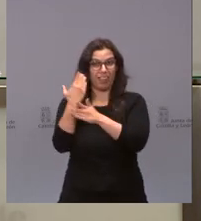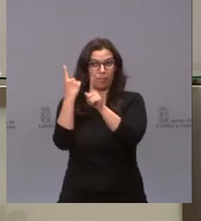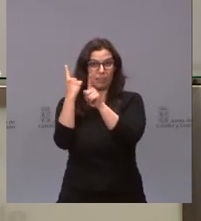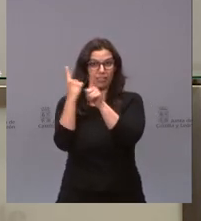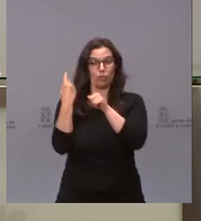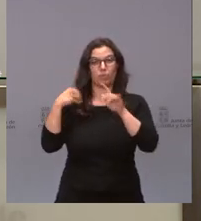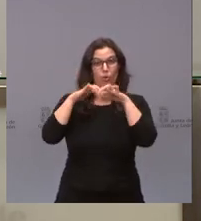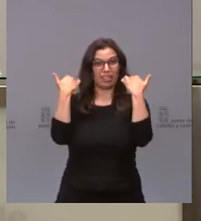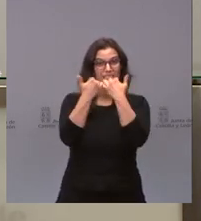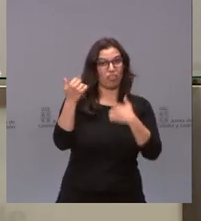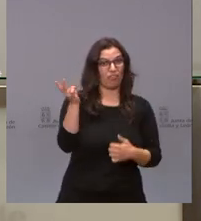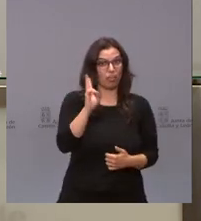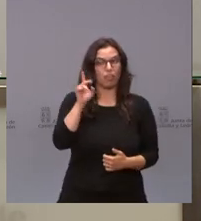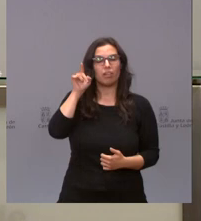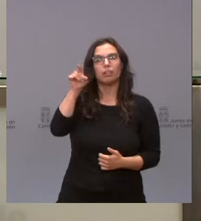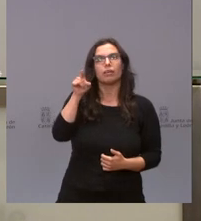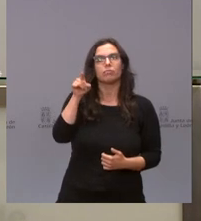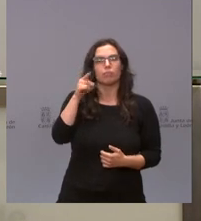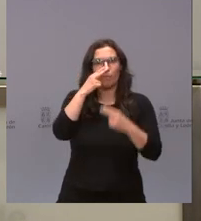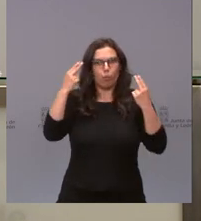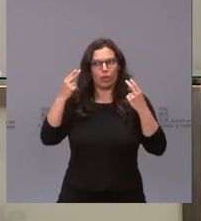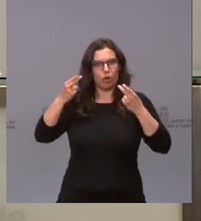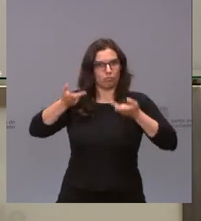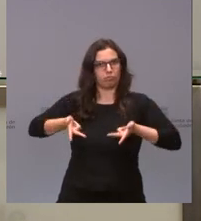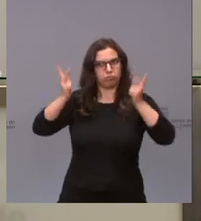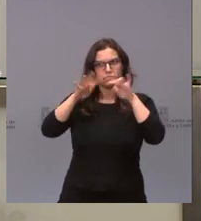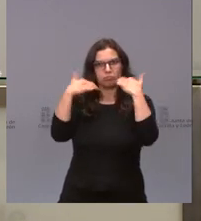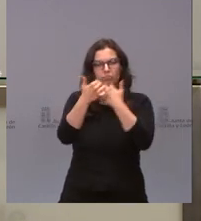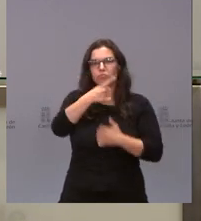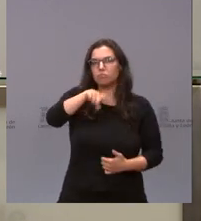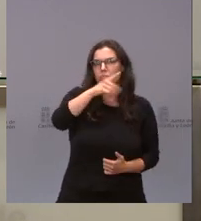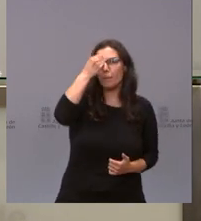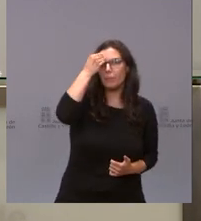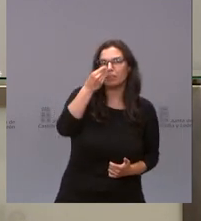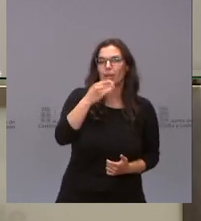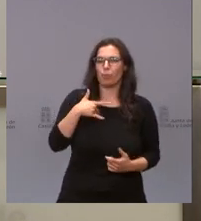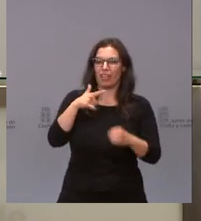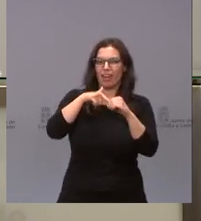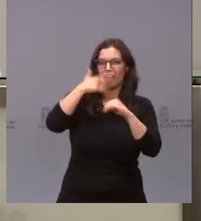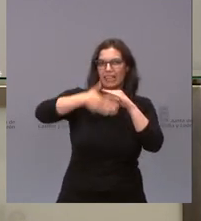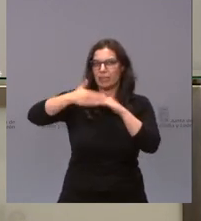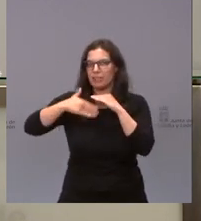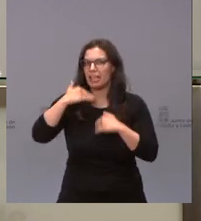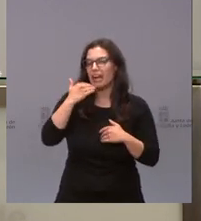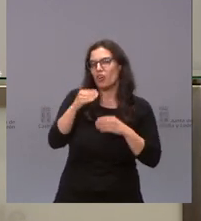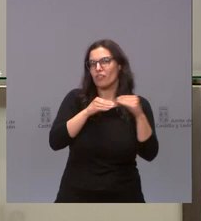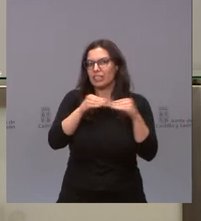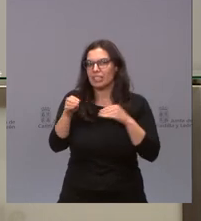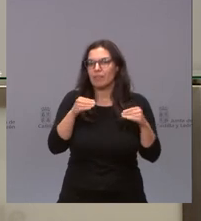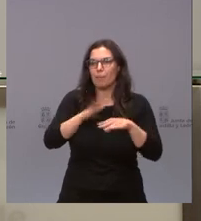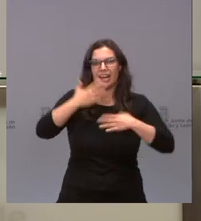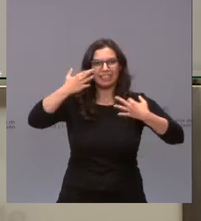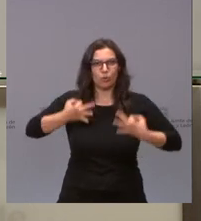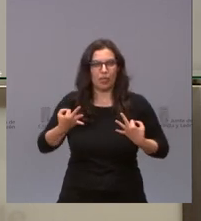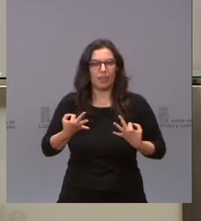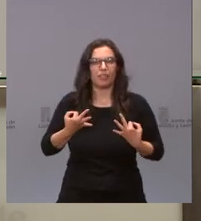Zorrilla. No sé qué le parece a la Junta y si habría algún aforo posible que fuera seguro en